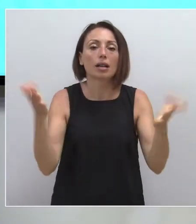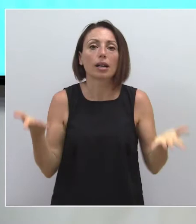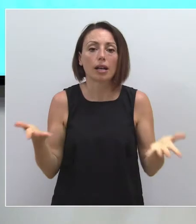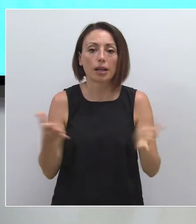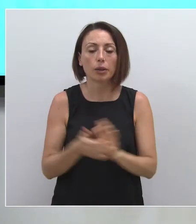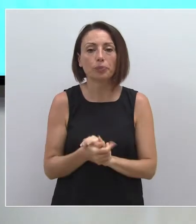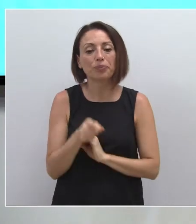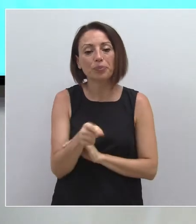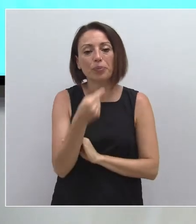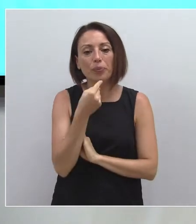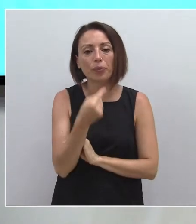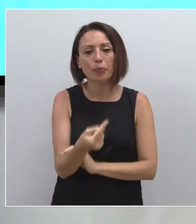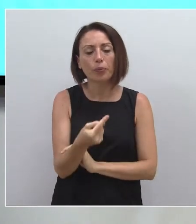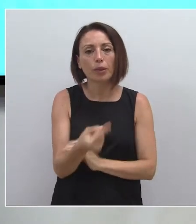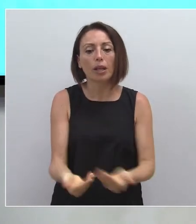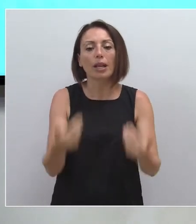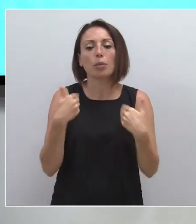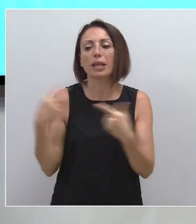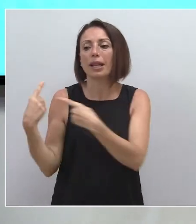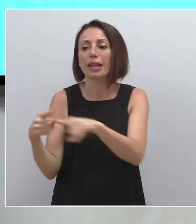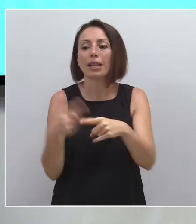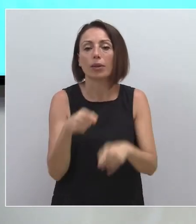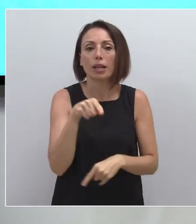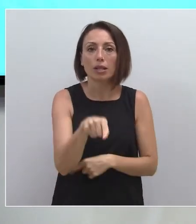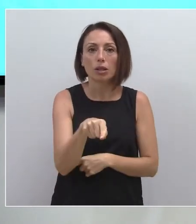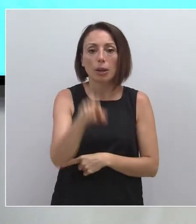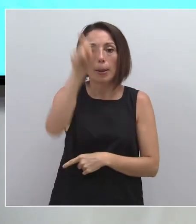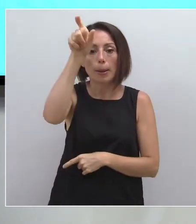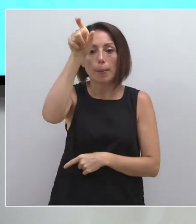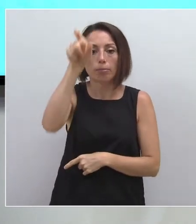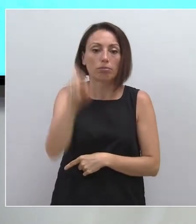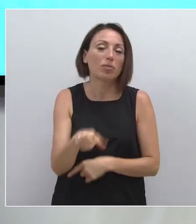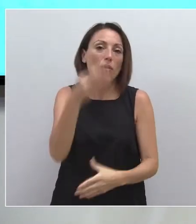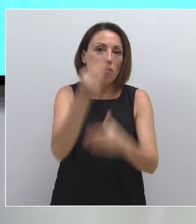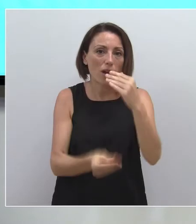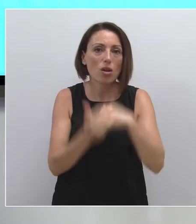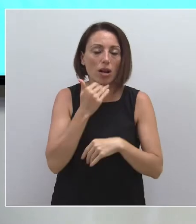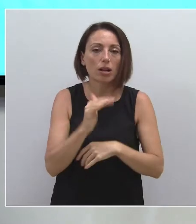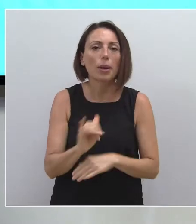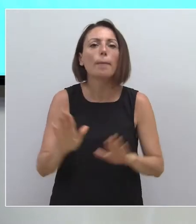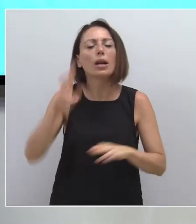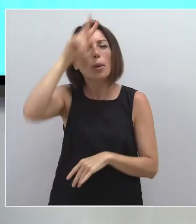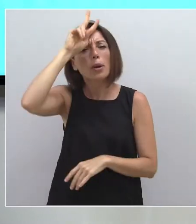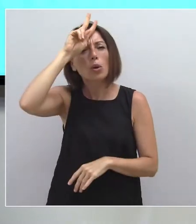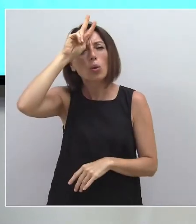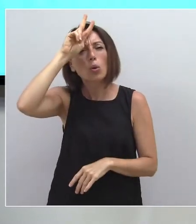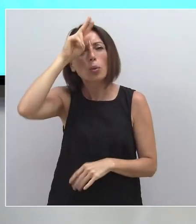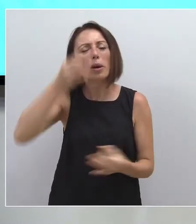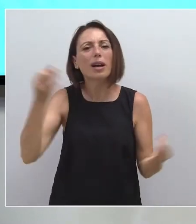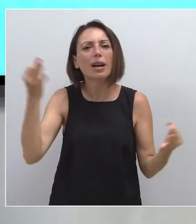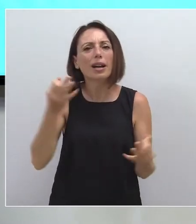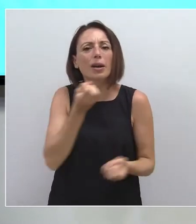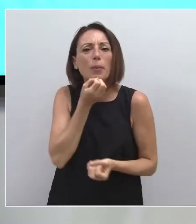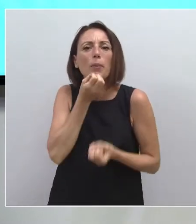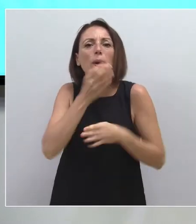forma esgrime las diferentes responsabilidades que ha habido por parte de alguien. Pero, claro, lo que nos preocupa de verdad son las manifestaciones